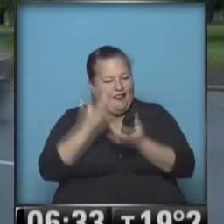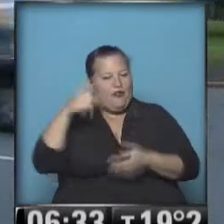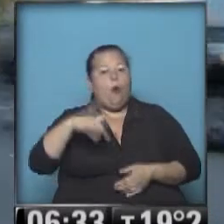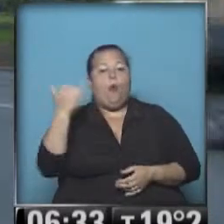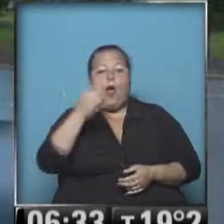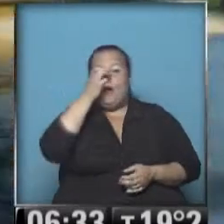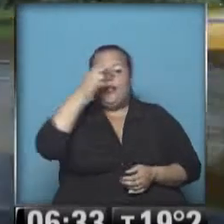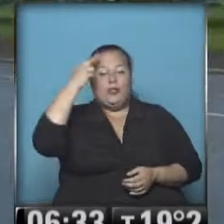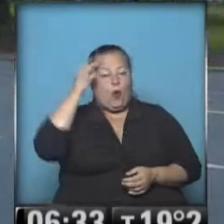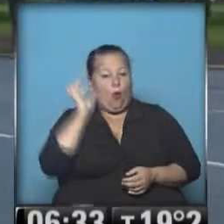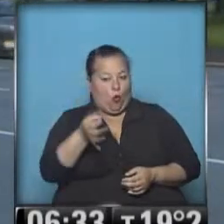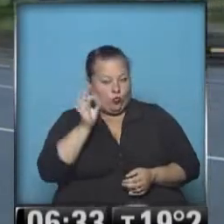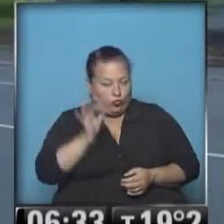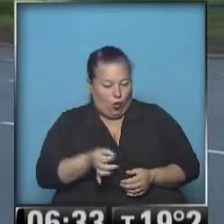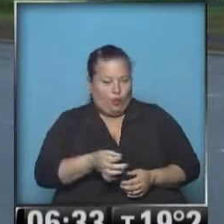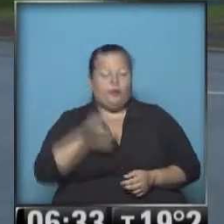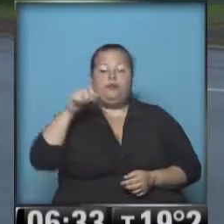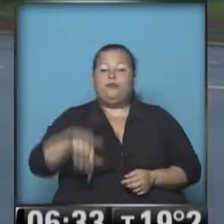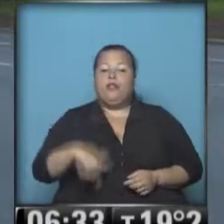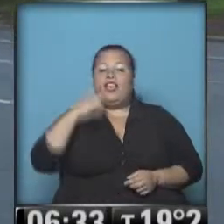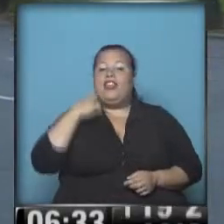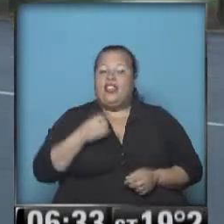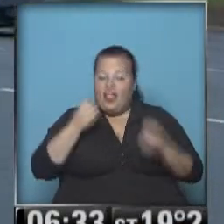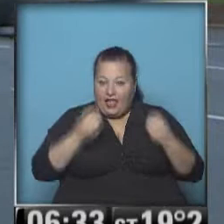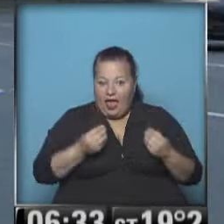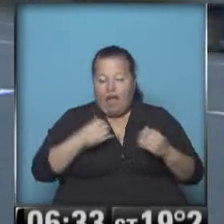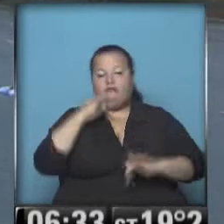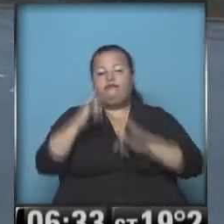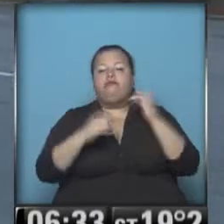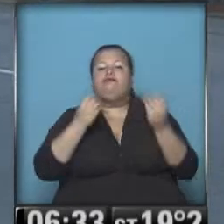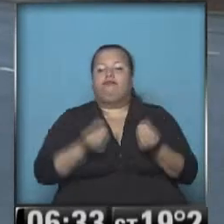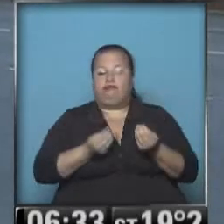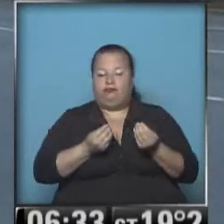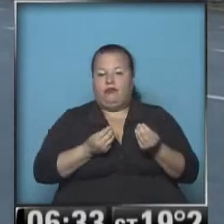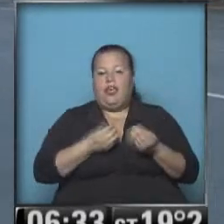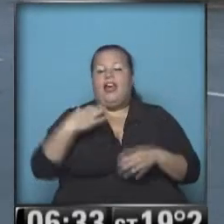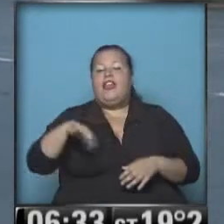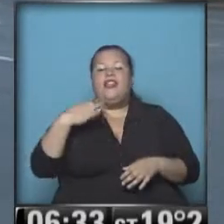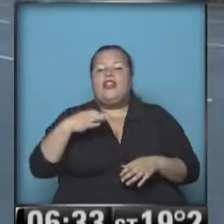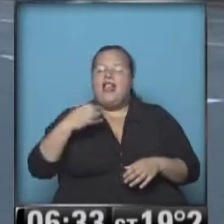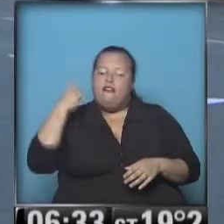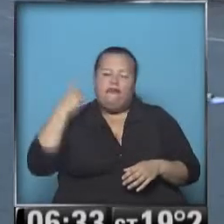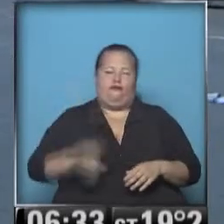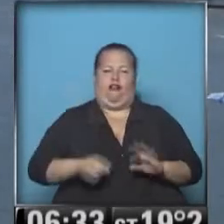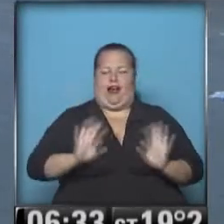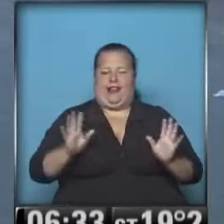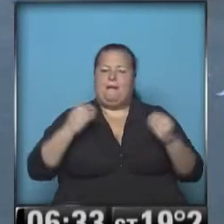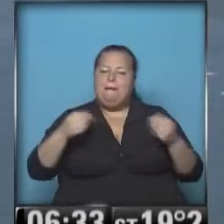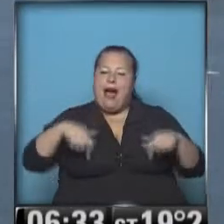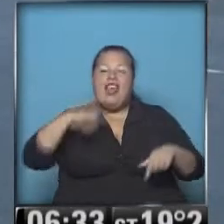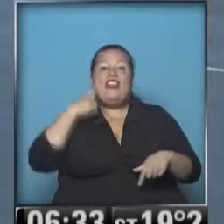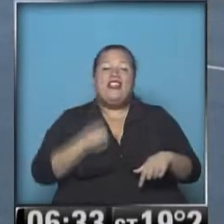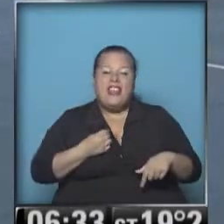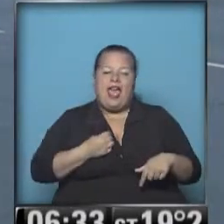29 de octubre. En esta nueva jornada que comenzamos a recorrer juntos, tenemos que vivirla intensamente para ser de este